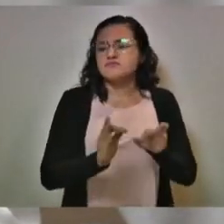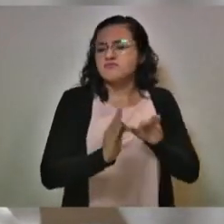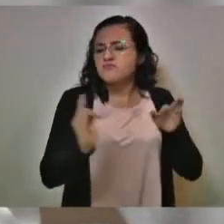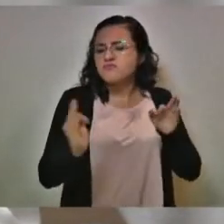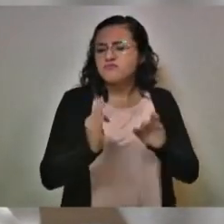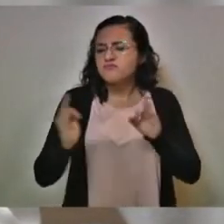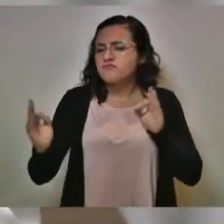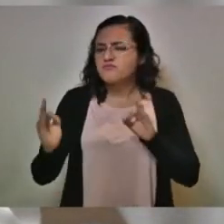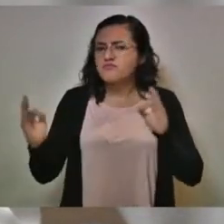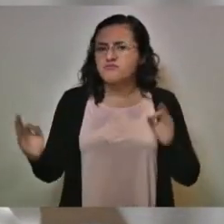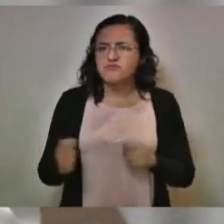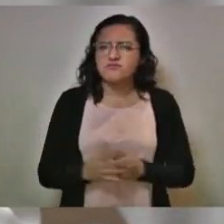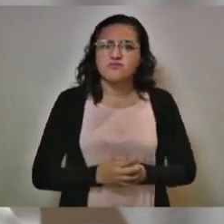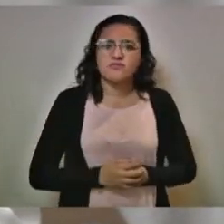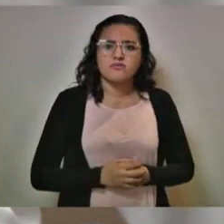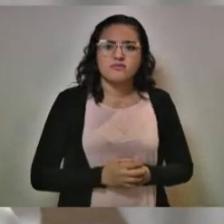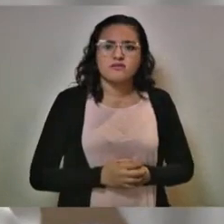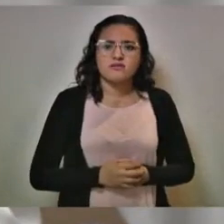distancia.